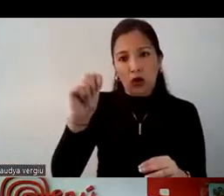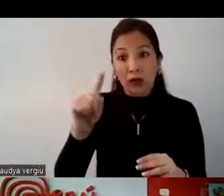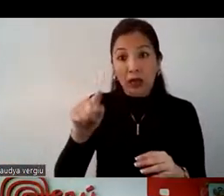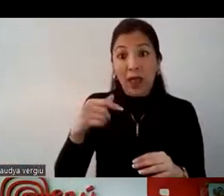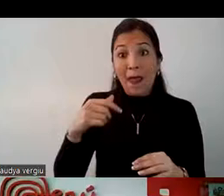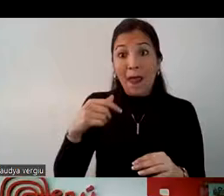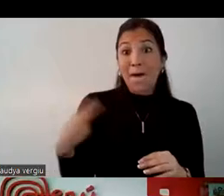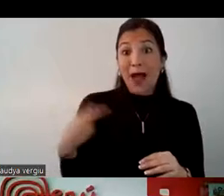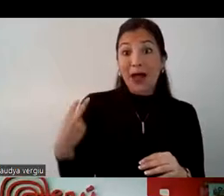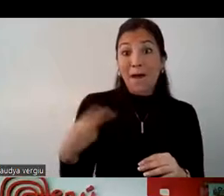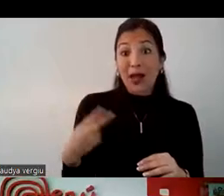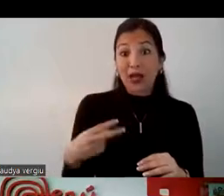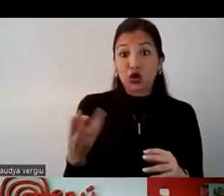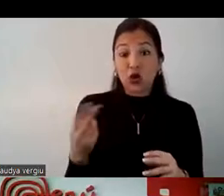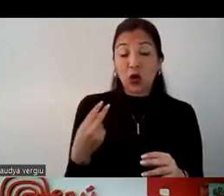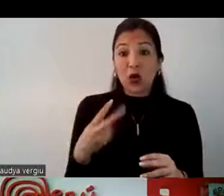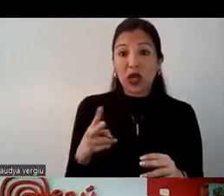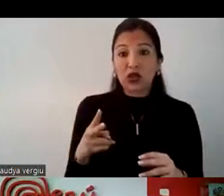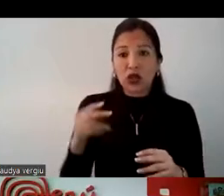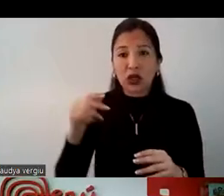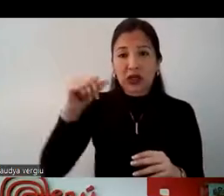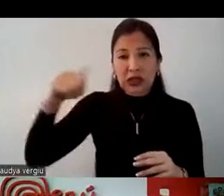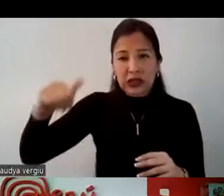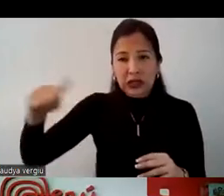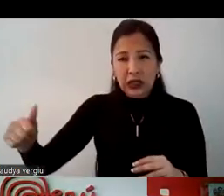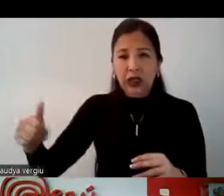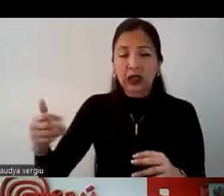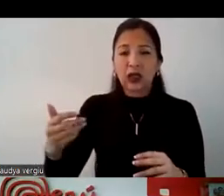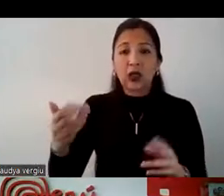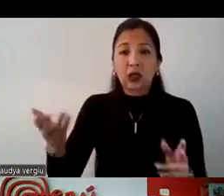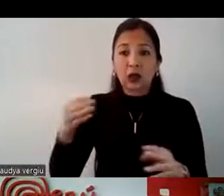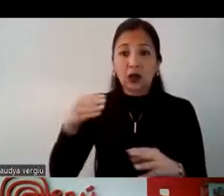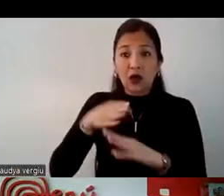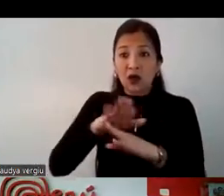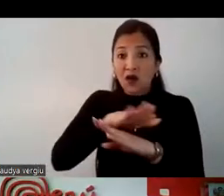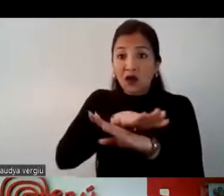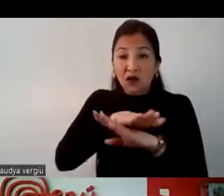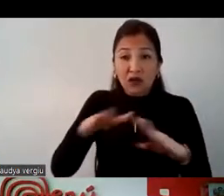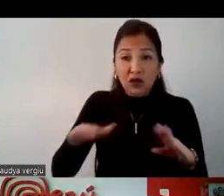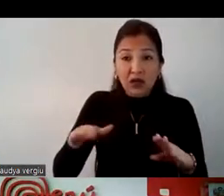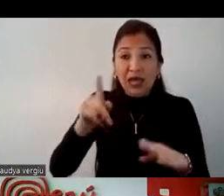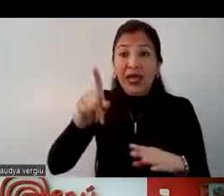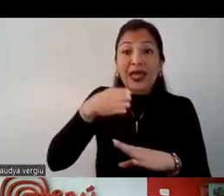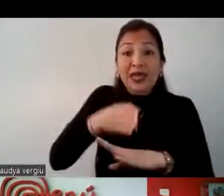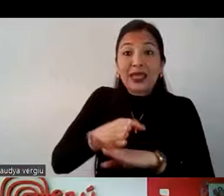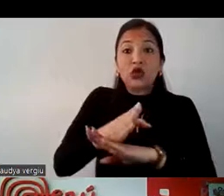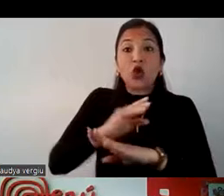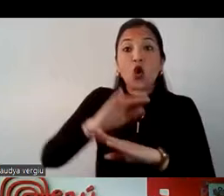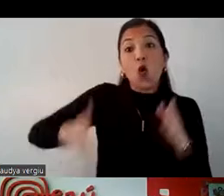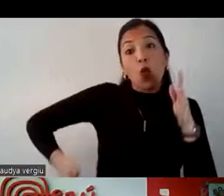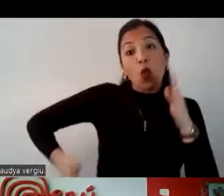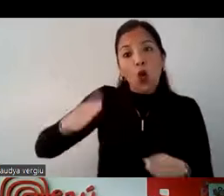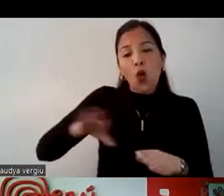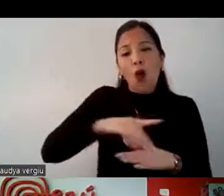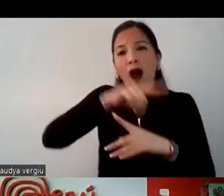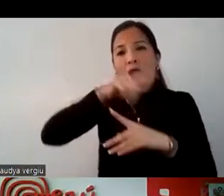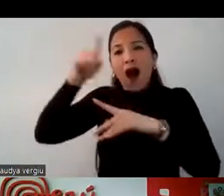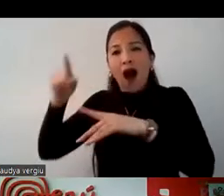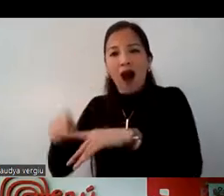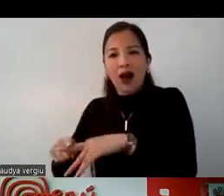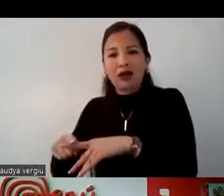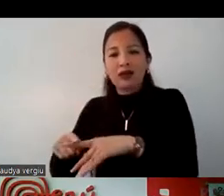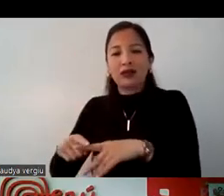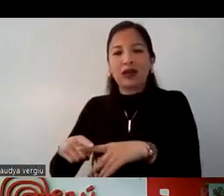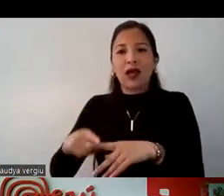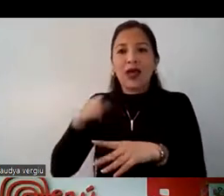tienen en la sierra y en la Amazonía, van desde fines de, desde inicios de julio hasta fines de agosto, casi dos